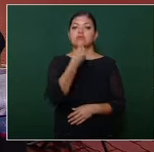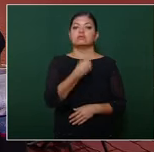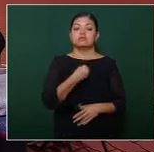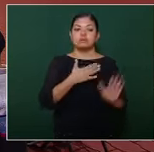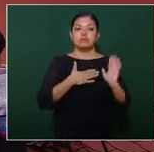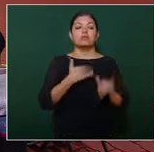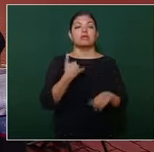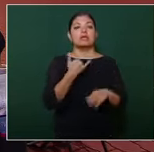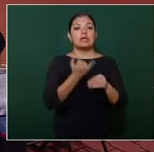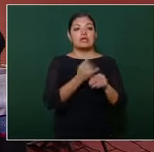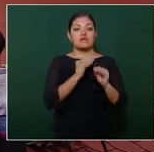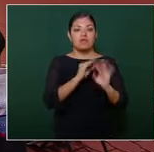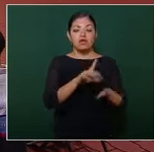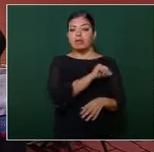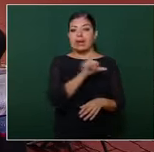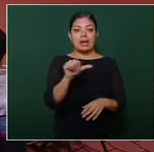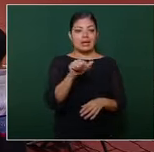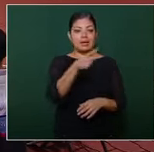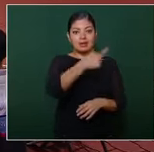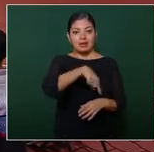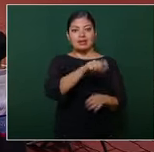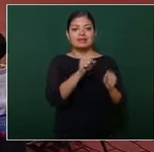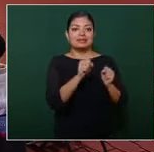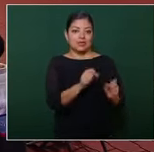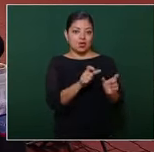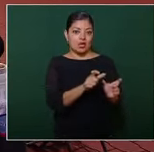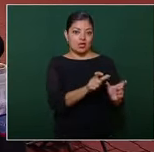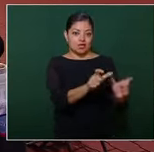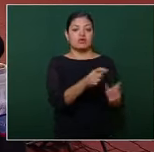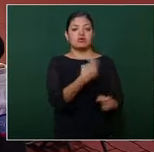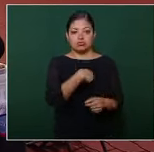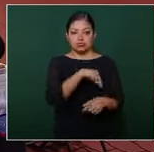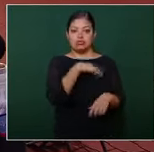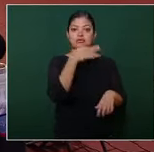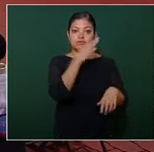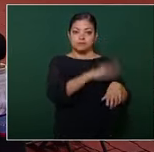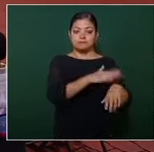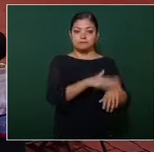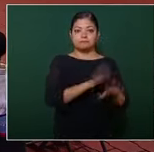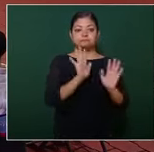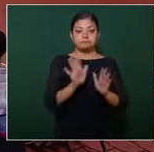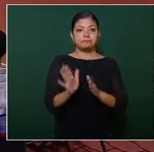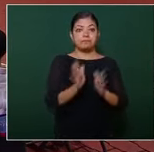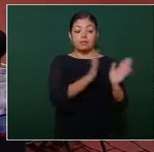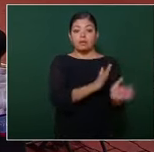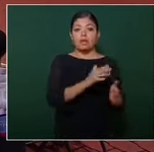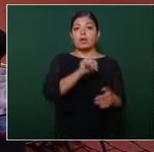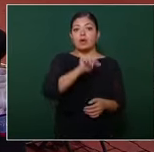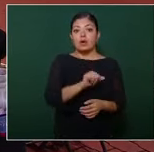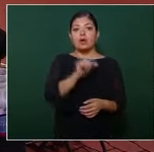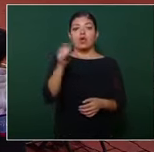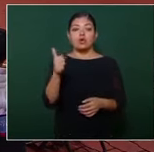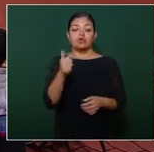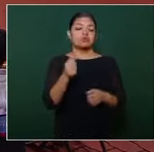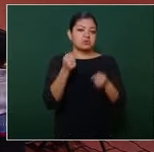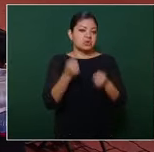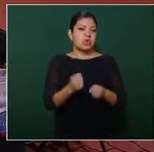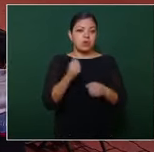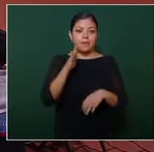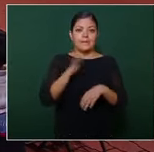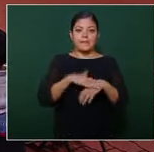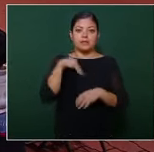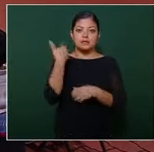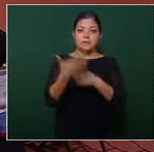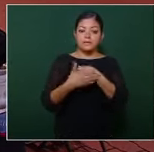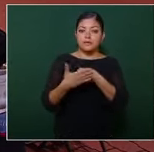puntualmente a la Mesa de Seguridad Nacional los avances de la investigación. Más allá de eso, habrá seguramente más adelante en la